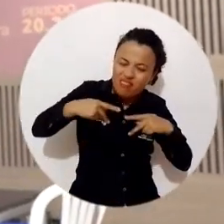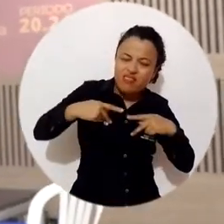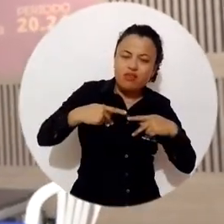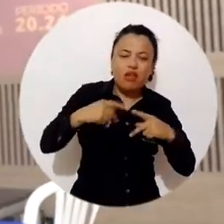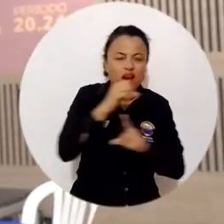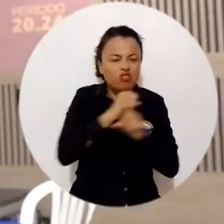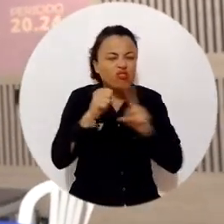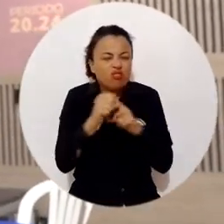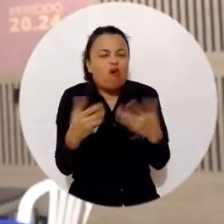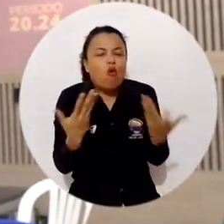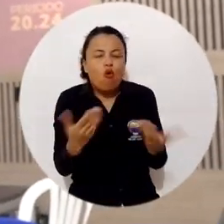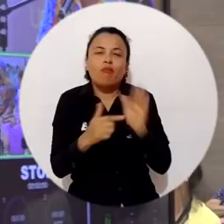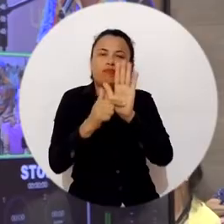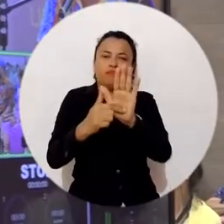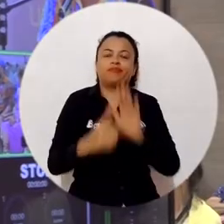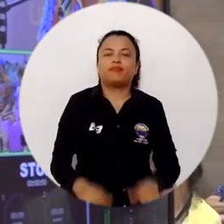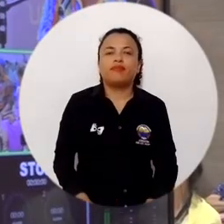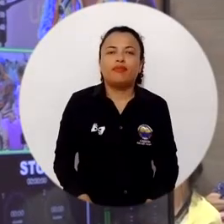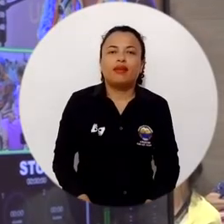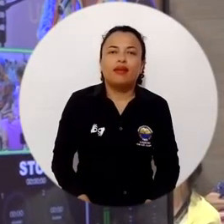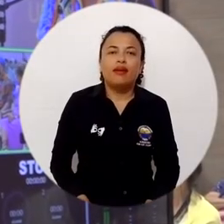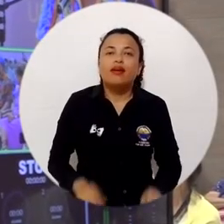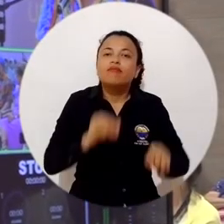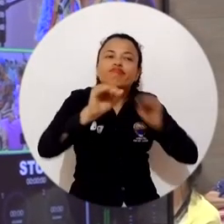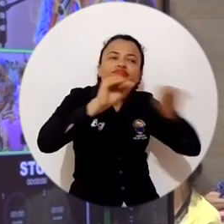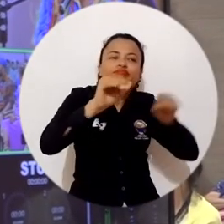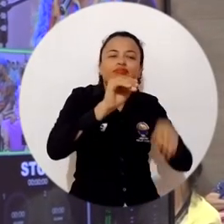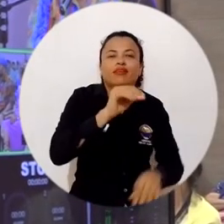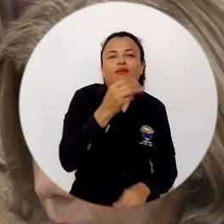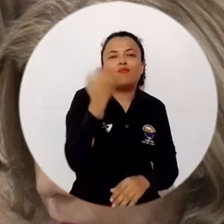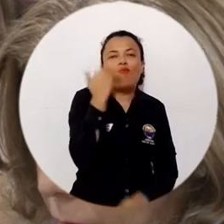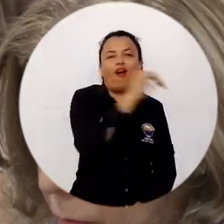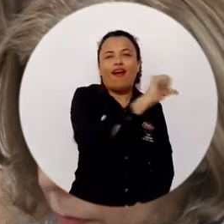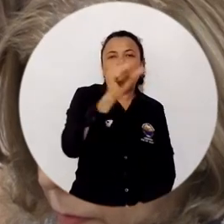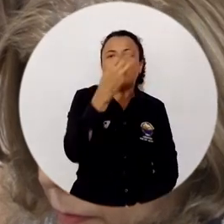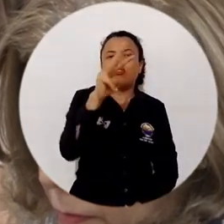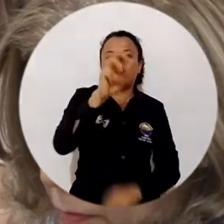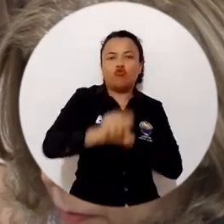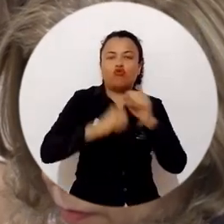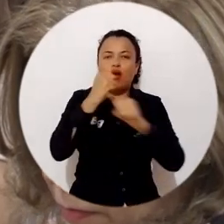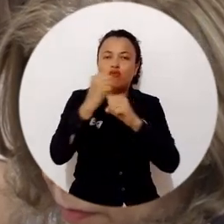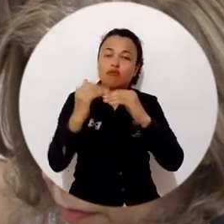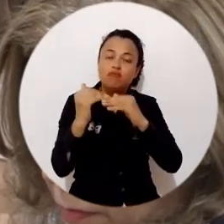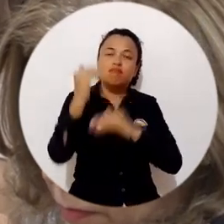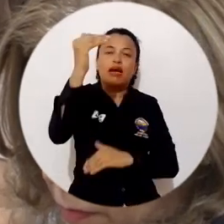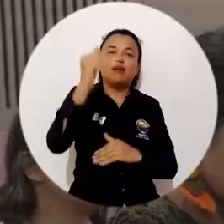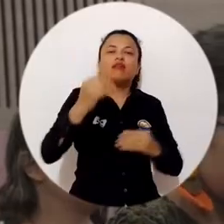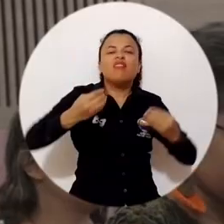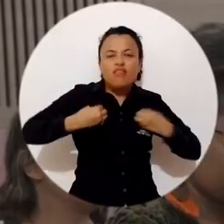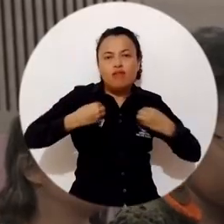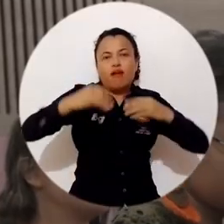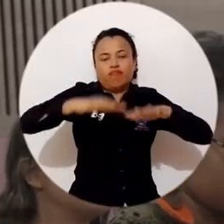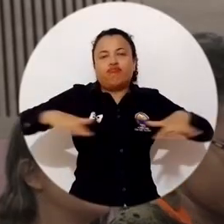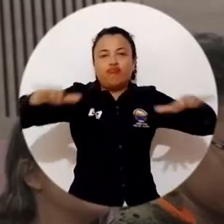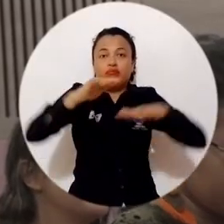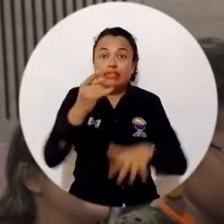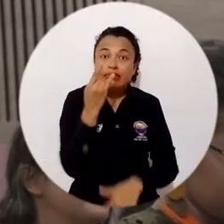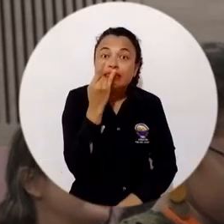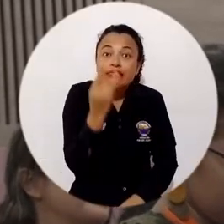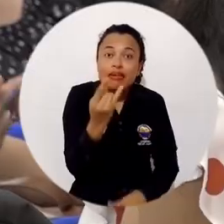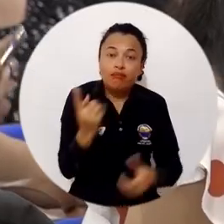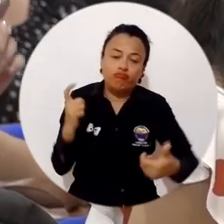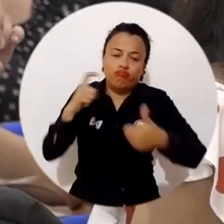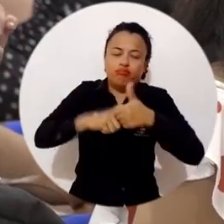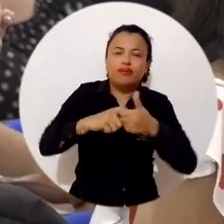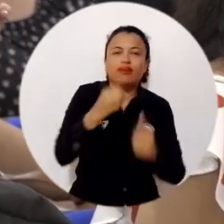forma de ver la sociedad. La convocatoria es dirigida a mujeres mayores de 18 años residentes en la región. Si estás